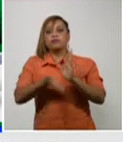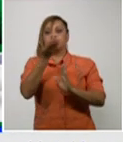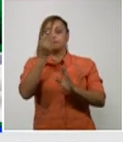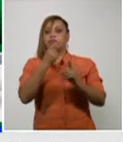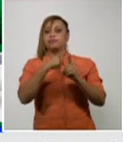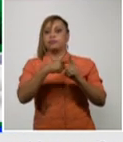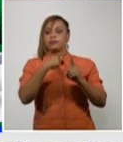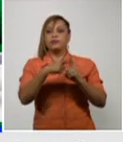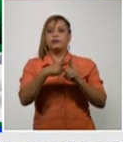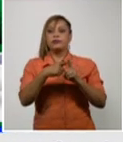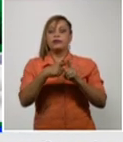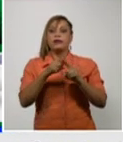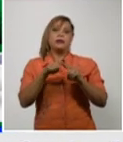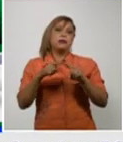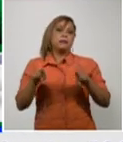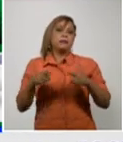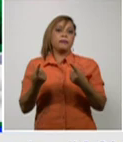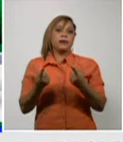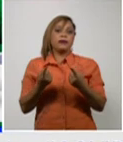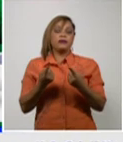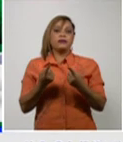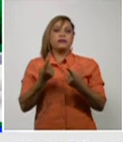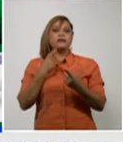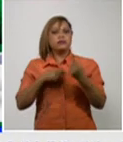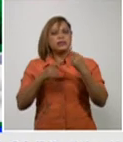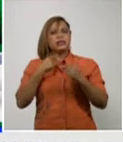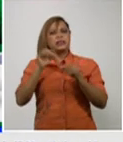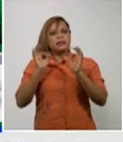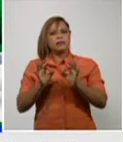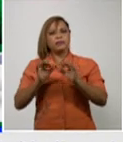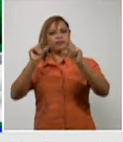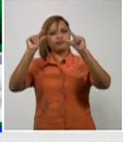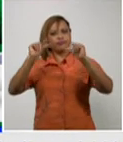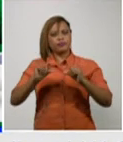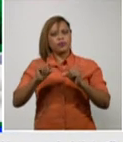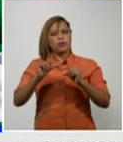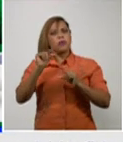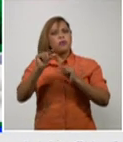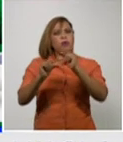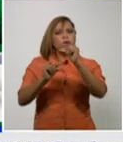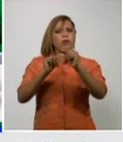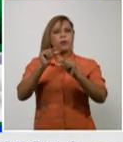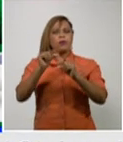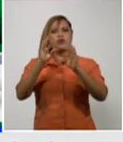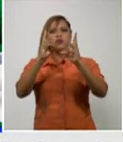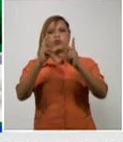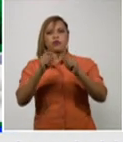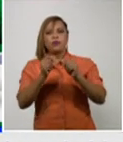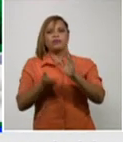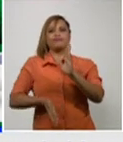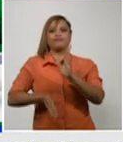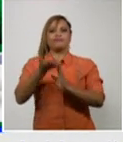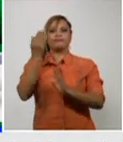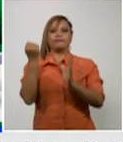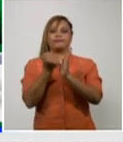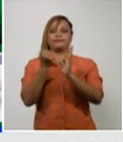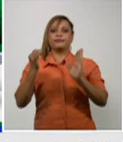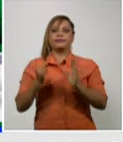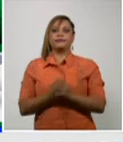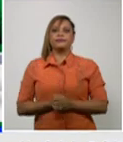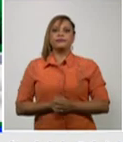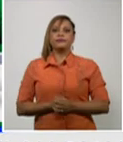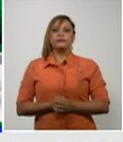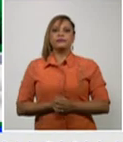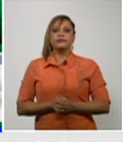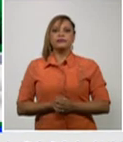ver esto aunque esto siempre disminuye un poco el número de activos estos